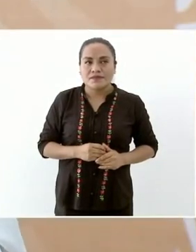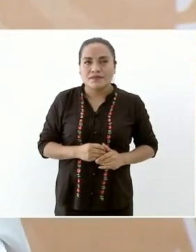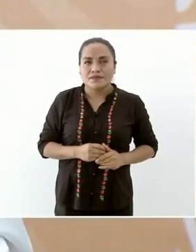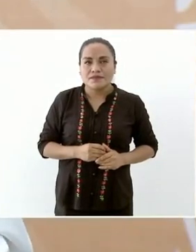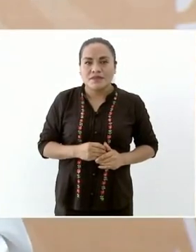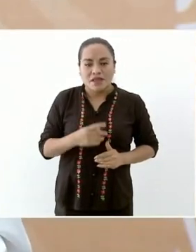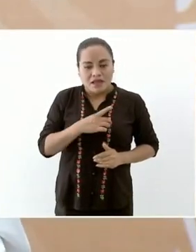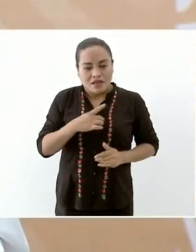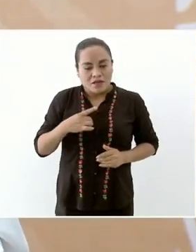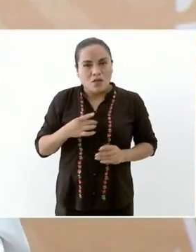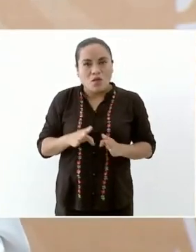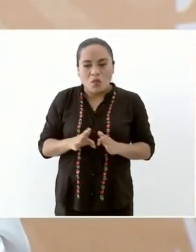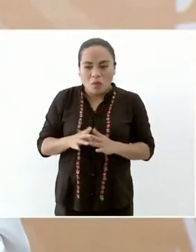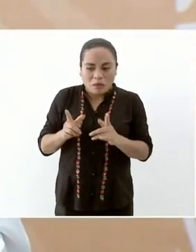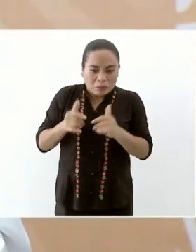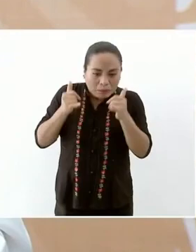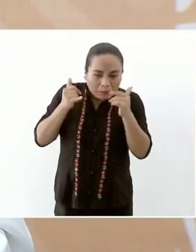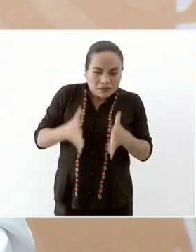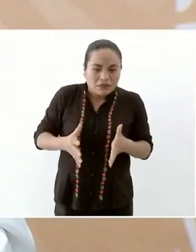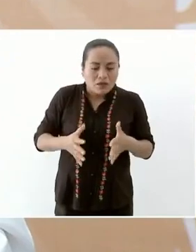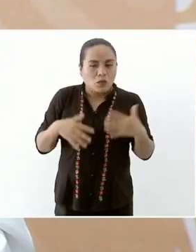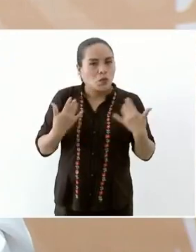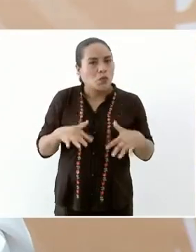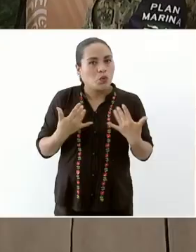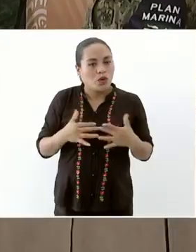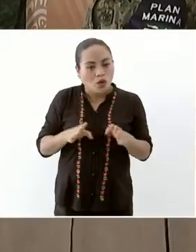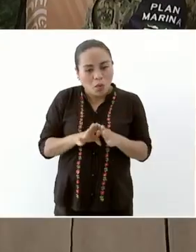aligerarnos la carga